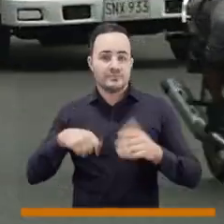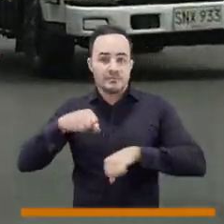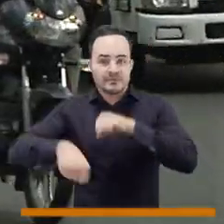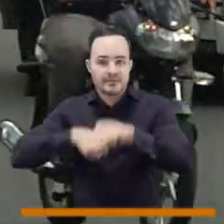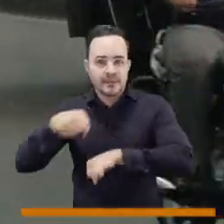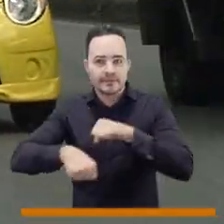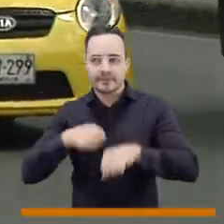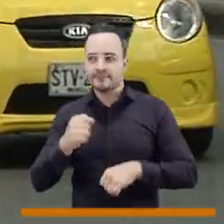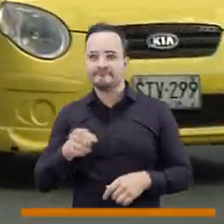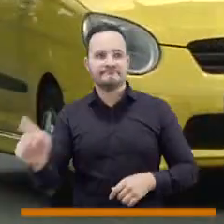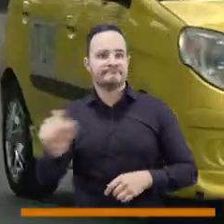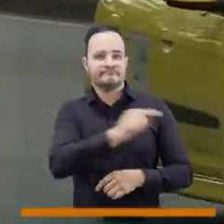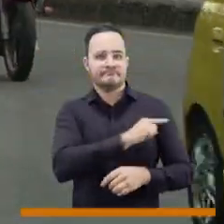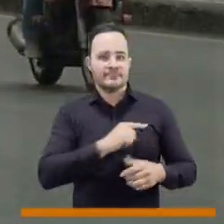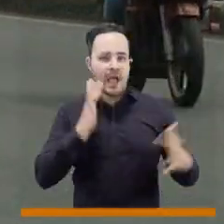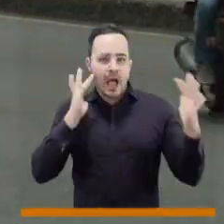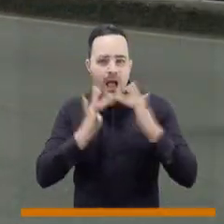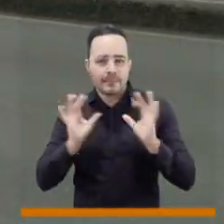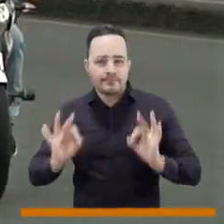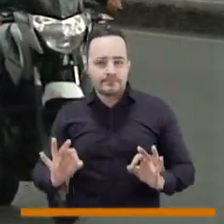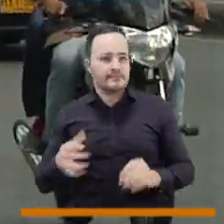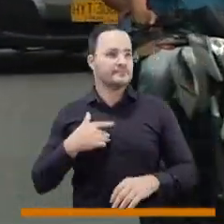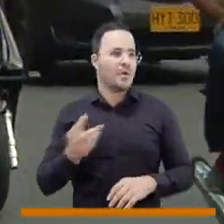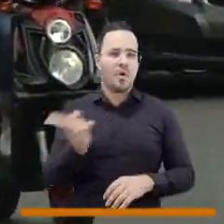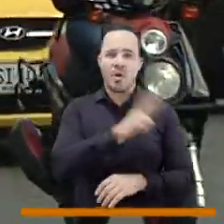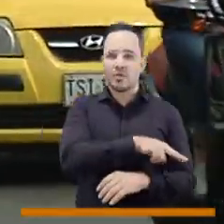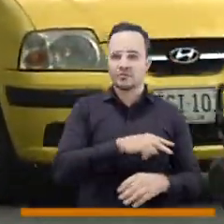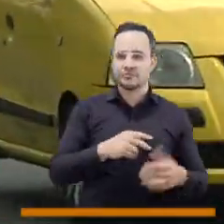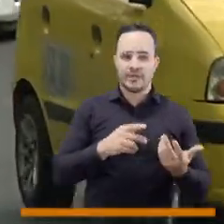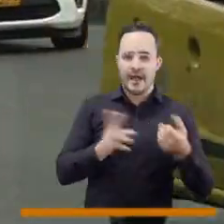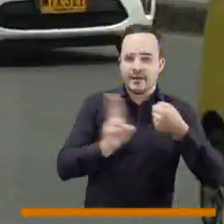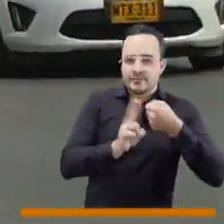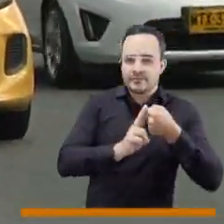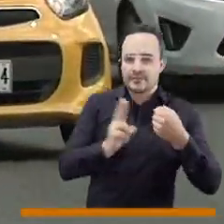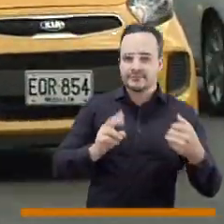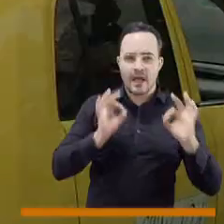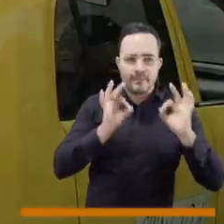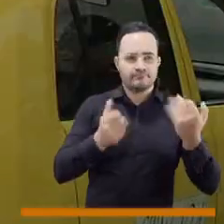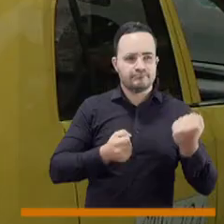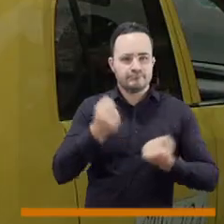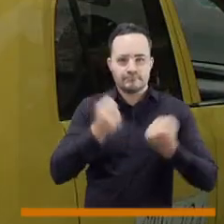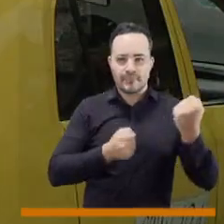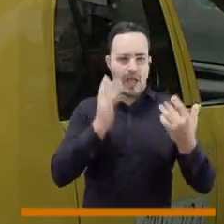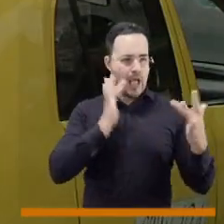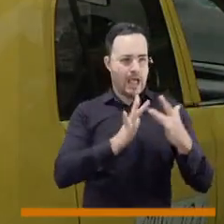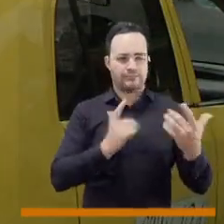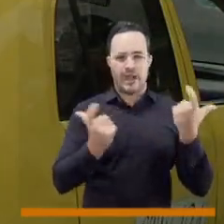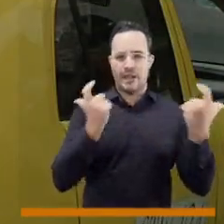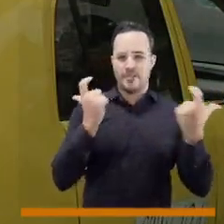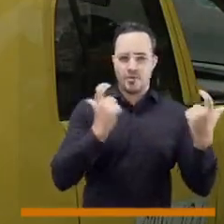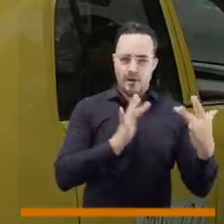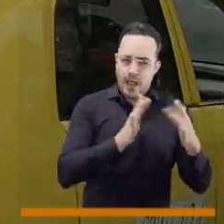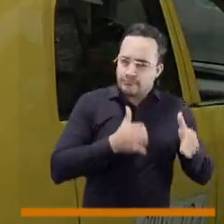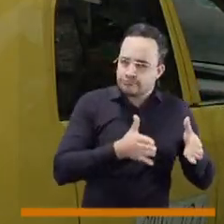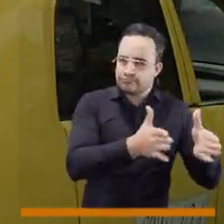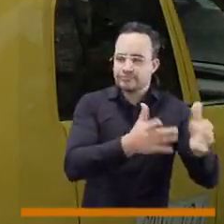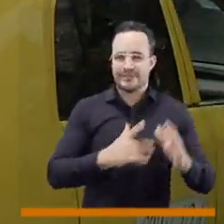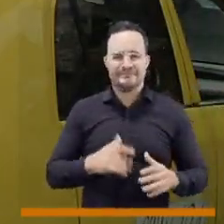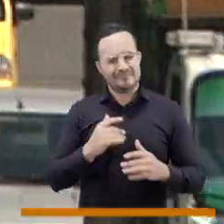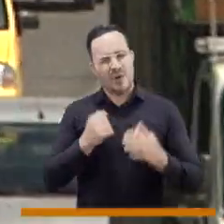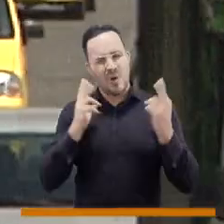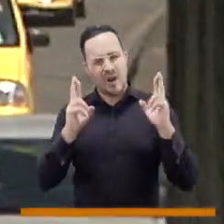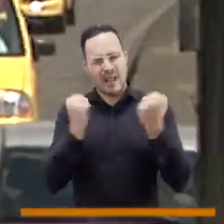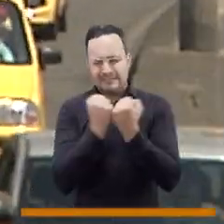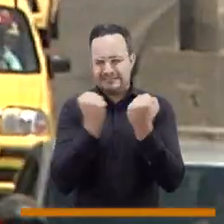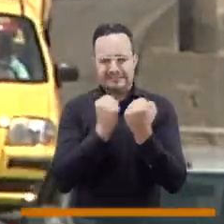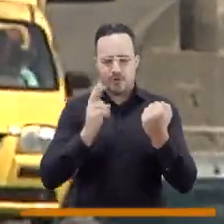integrado de transporte, la movilidad no motorizada, es decir, bicicleta y recorridos a pieza, generar rutas camineras para los ciudadanos, pero también